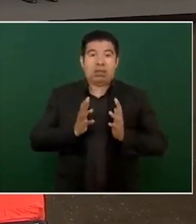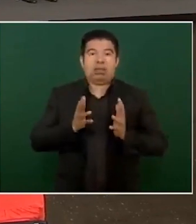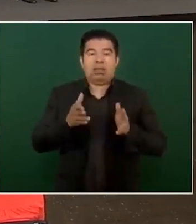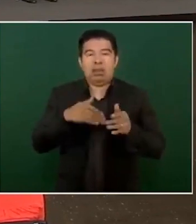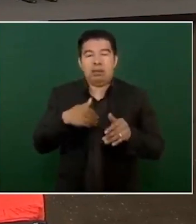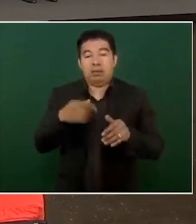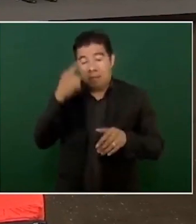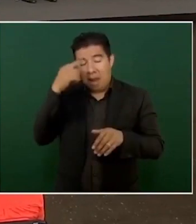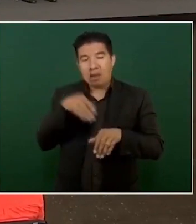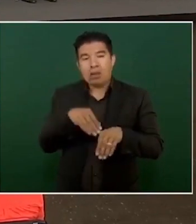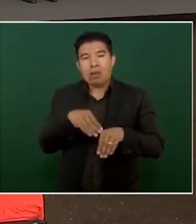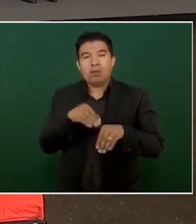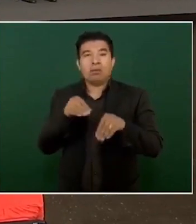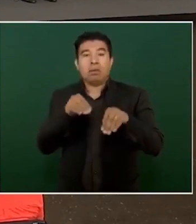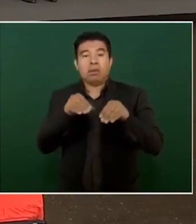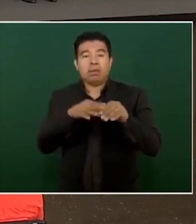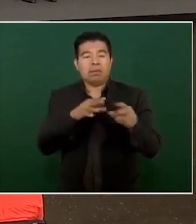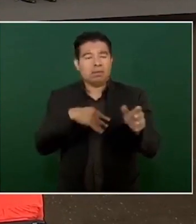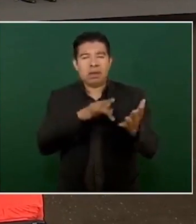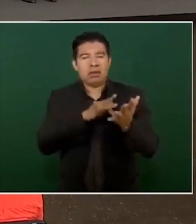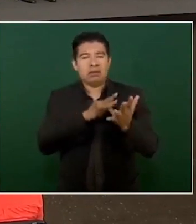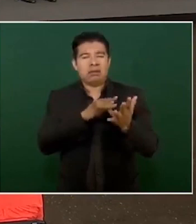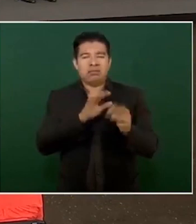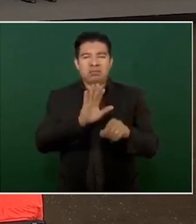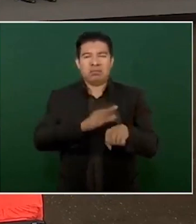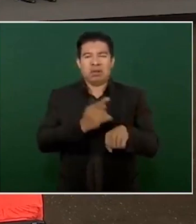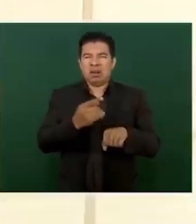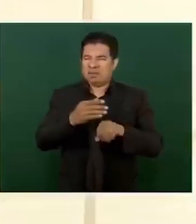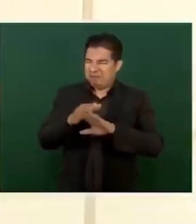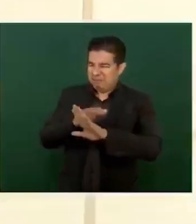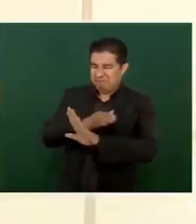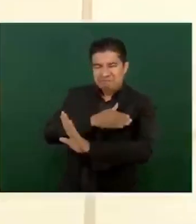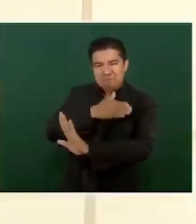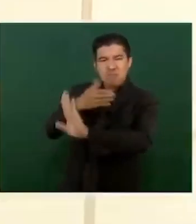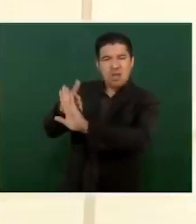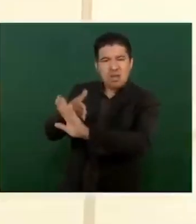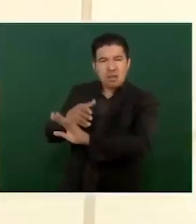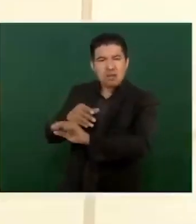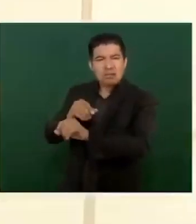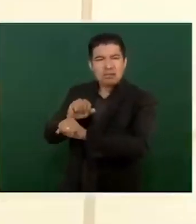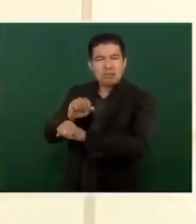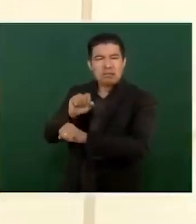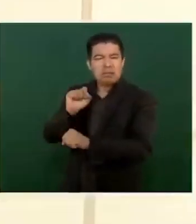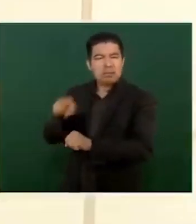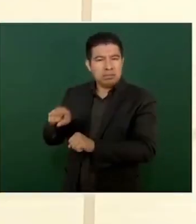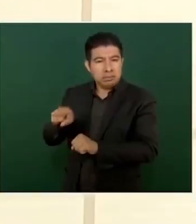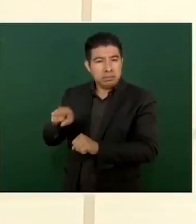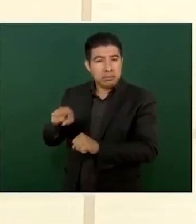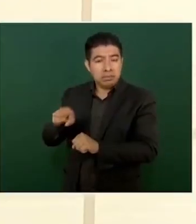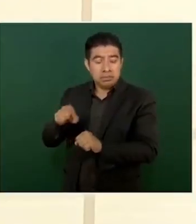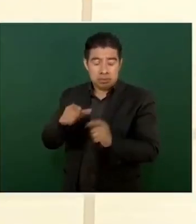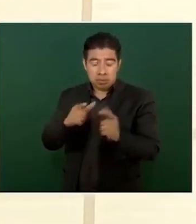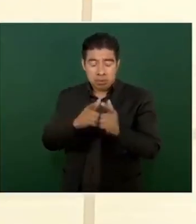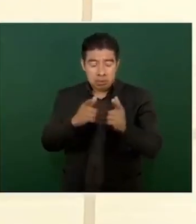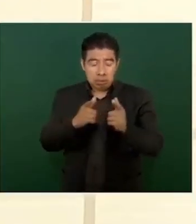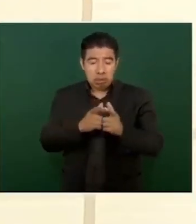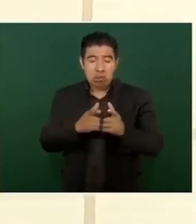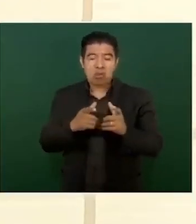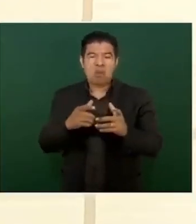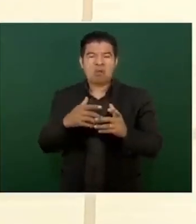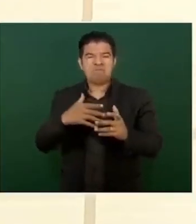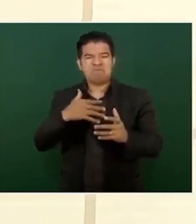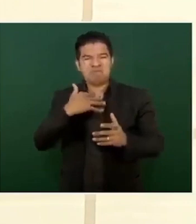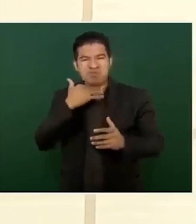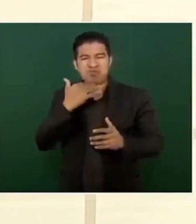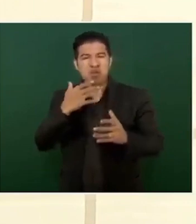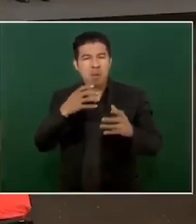Lo que ellos dijeron allá Por más que todo Lo que le dijo el presidente Fue duro Fue contundente Lo que ellos dijeron De allá para acá Fue Re contra